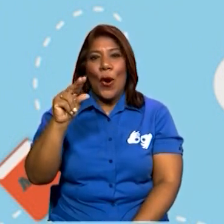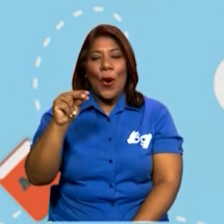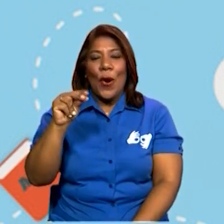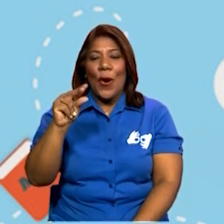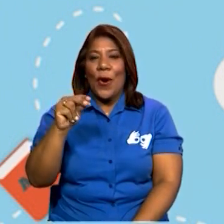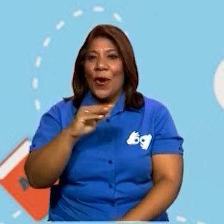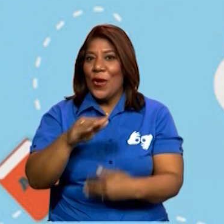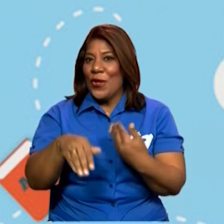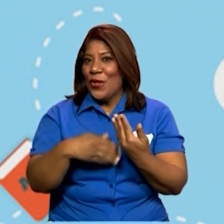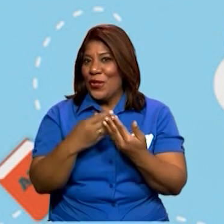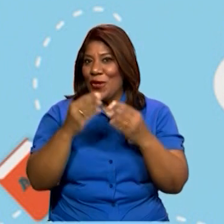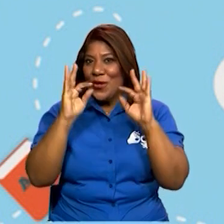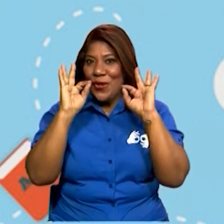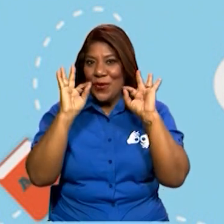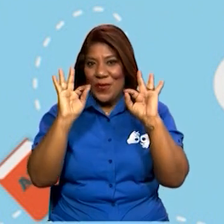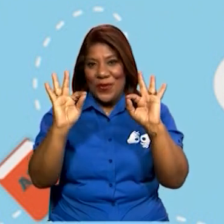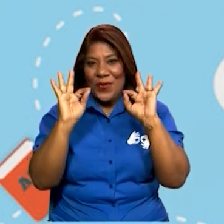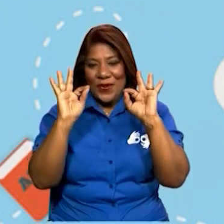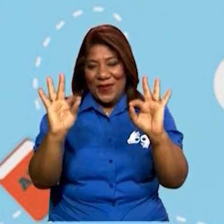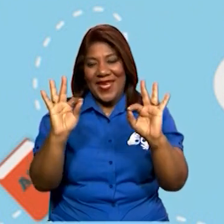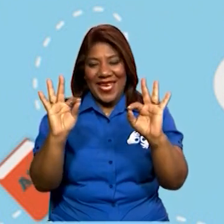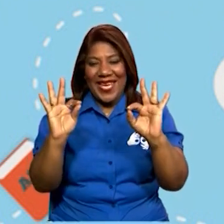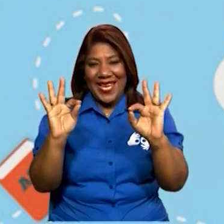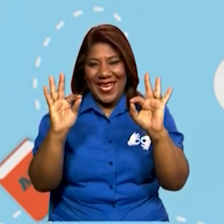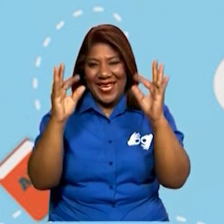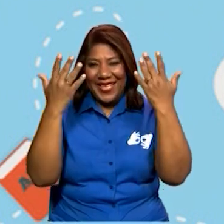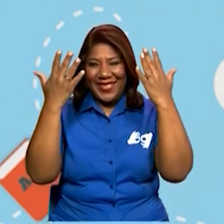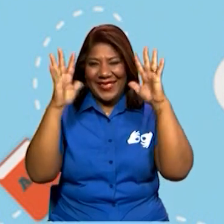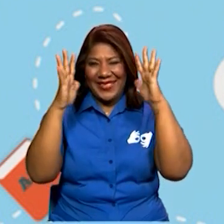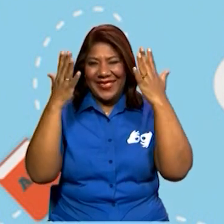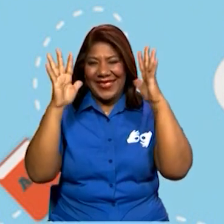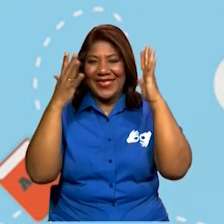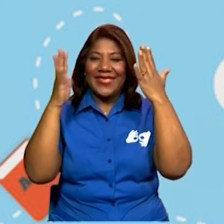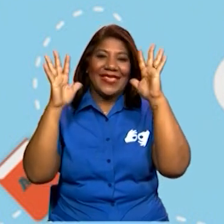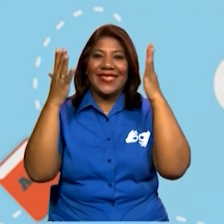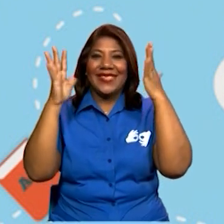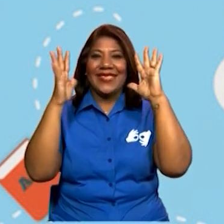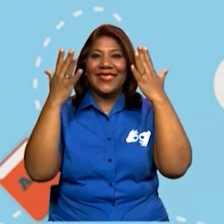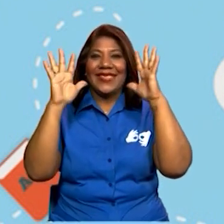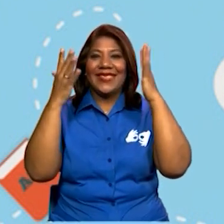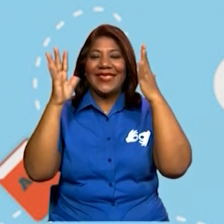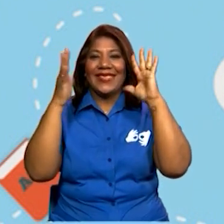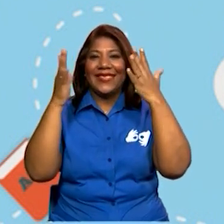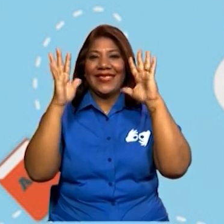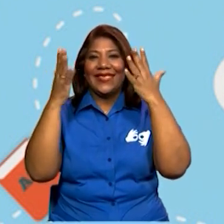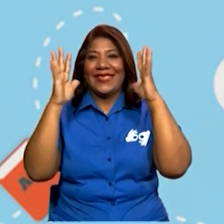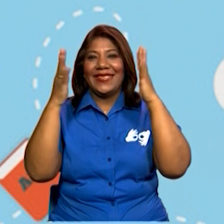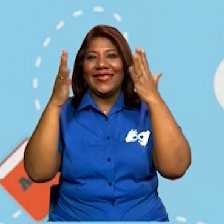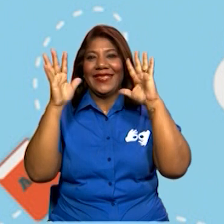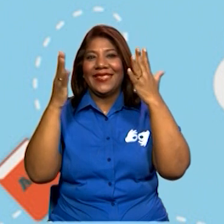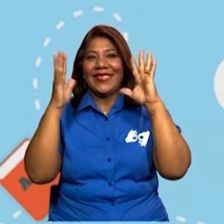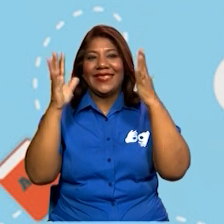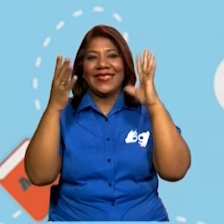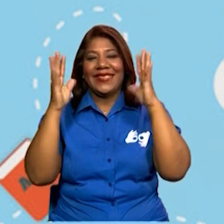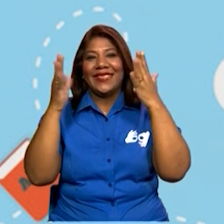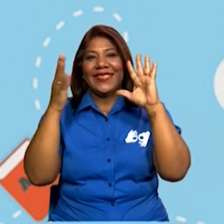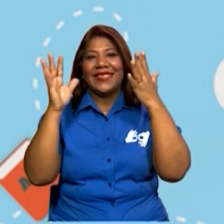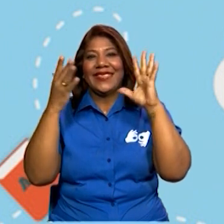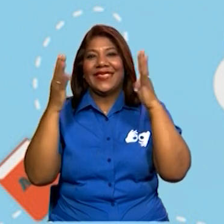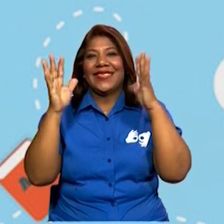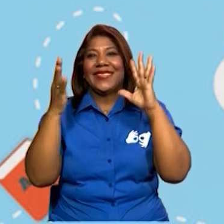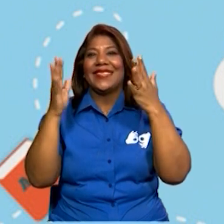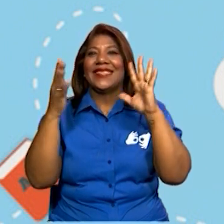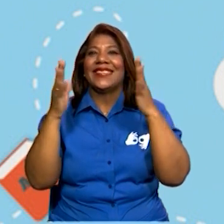No. Entonces colocamos el ganchito en no. Porque no tiene errores de